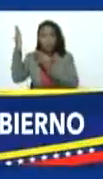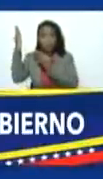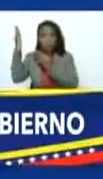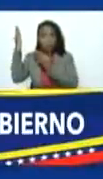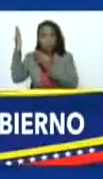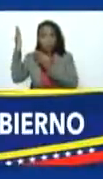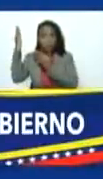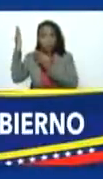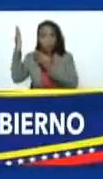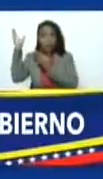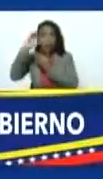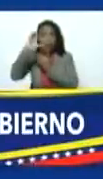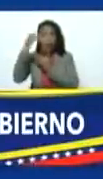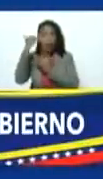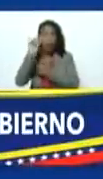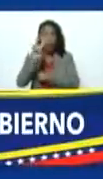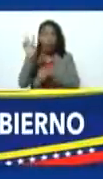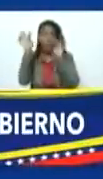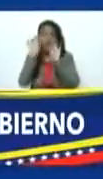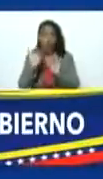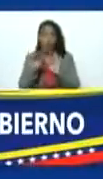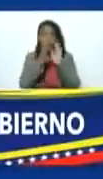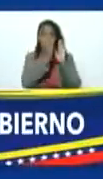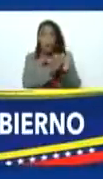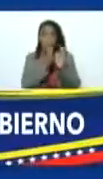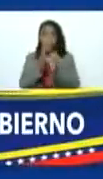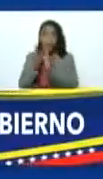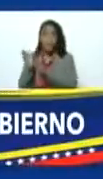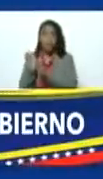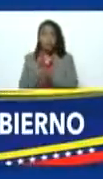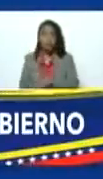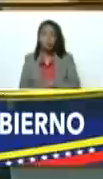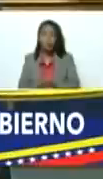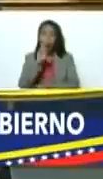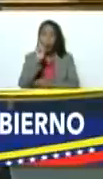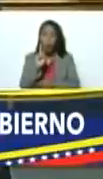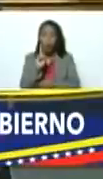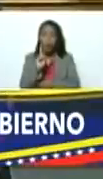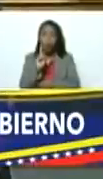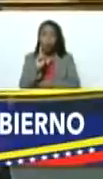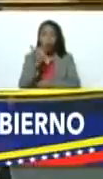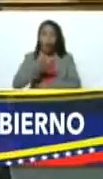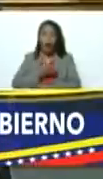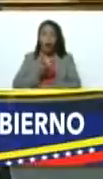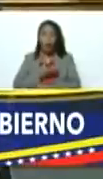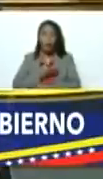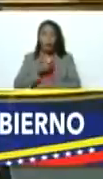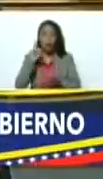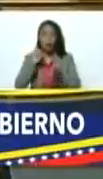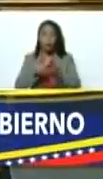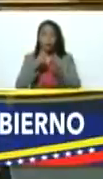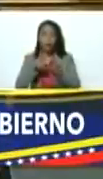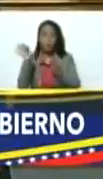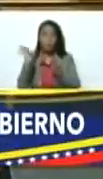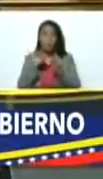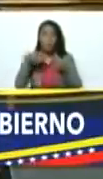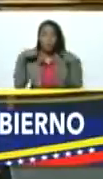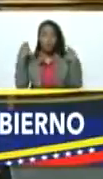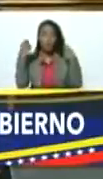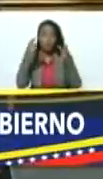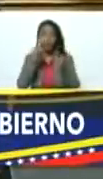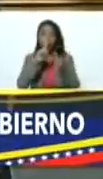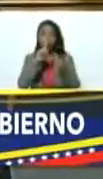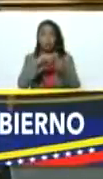Caracas, bueno, tiene dos formas de organización. Uno es que es una alcaldía, electa popularmente.